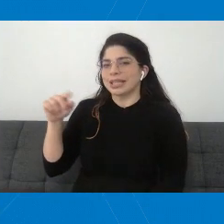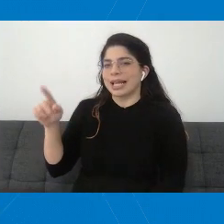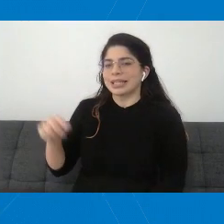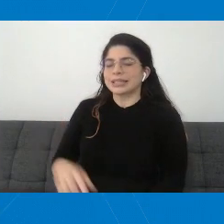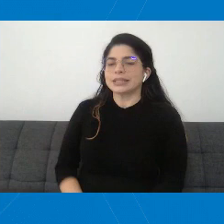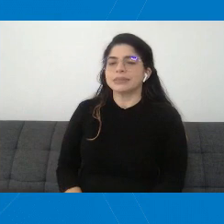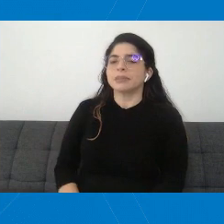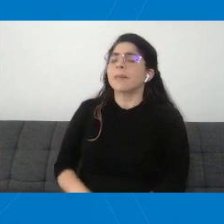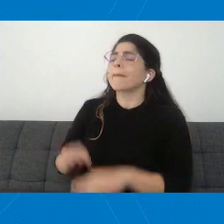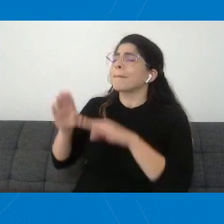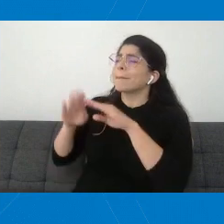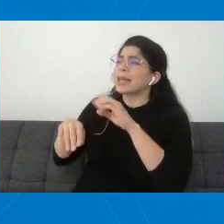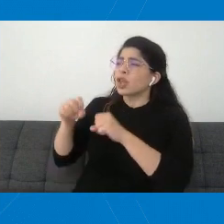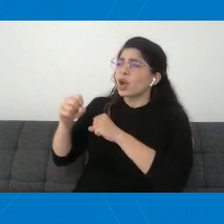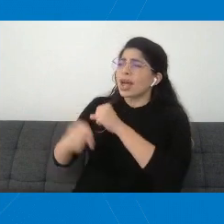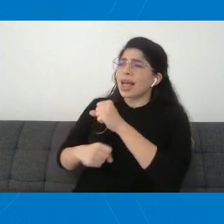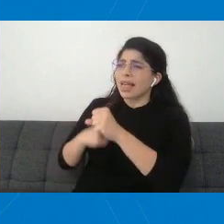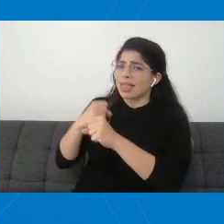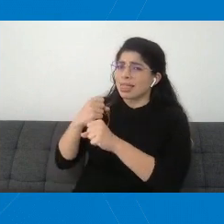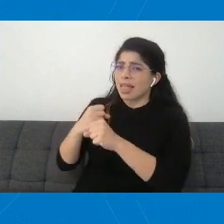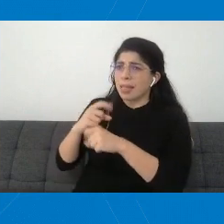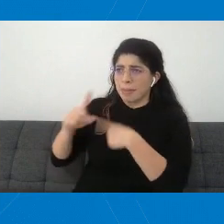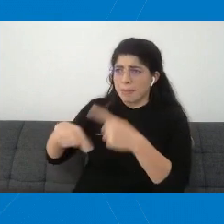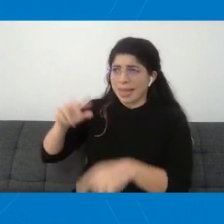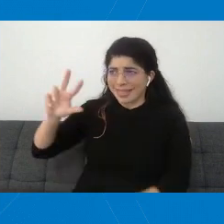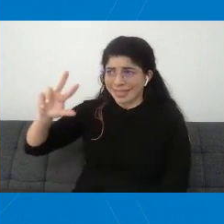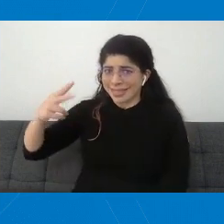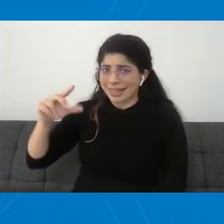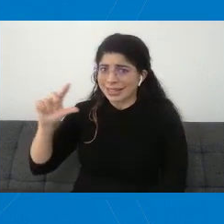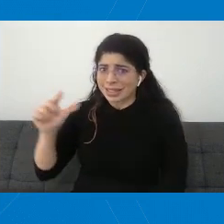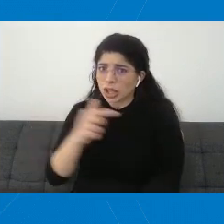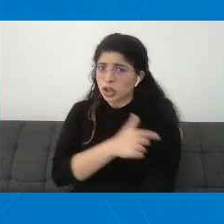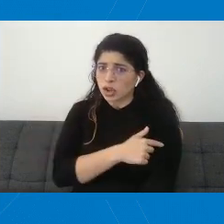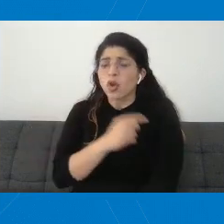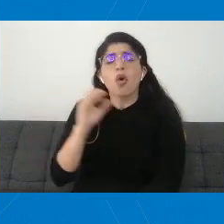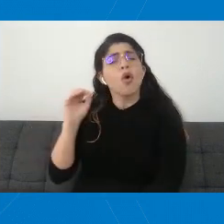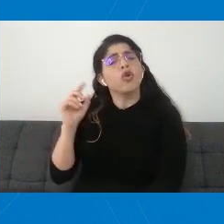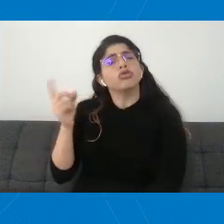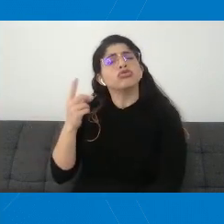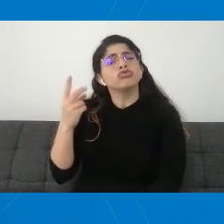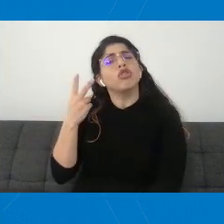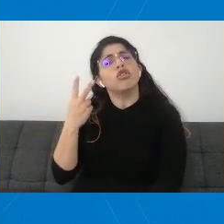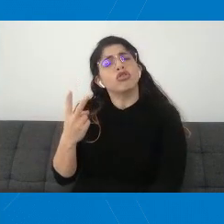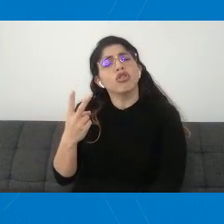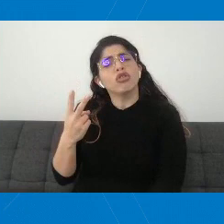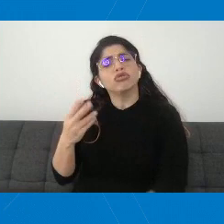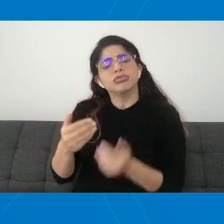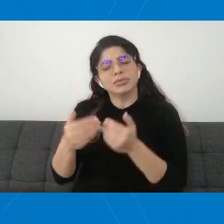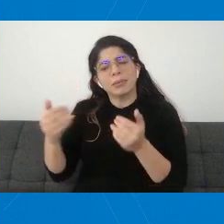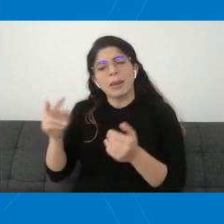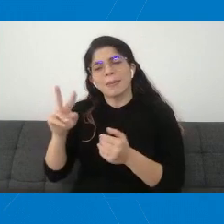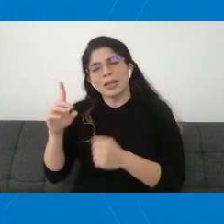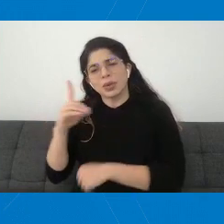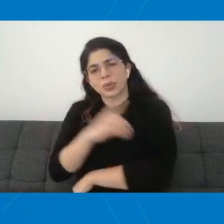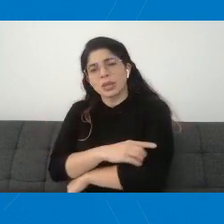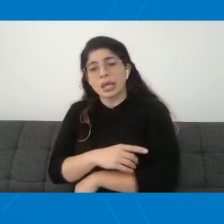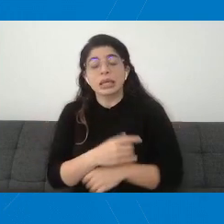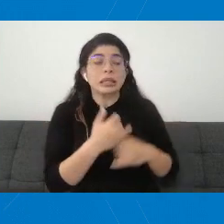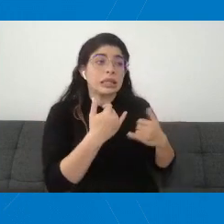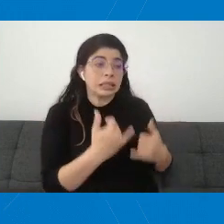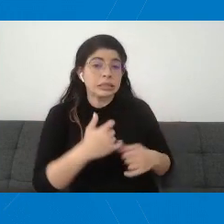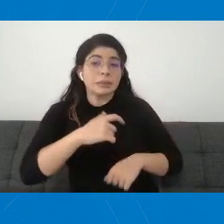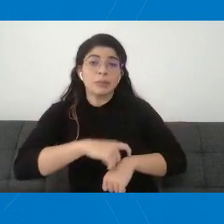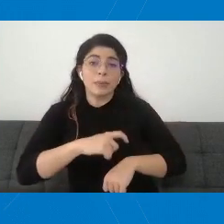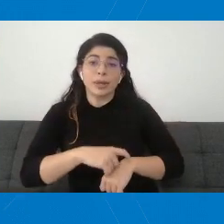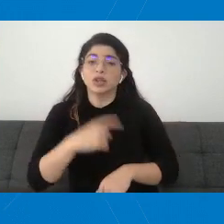les aplicará tercera dosis o únicamente las dos dosis con diferencia de 21 días? Por el momento, solo el